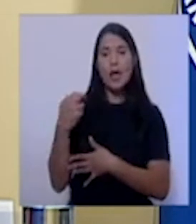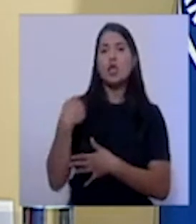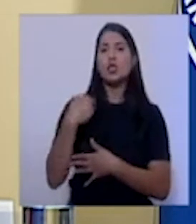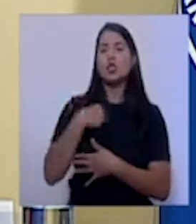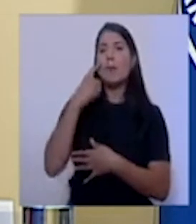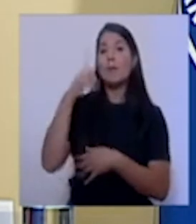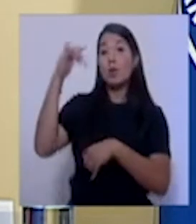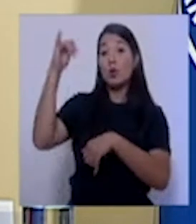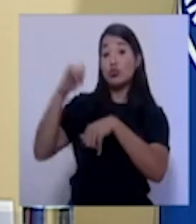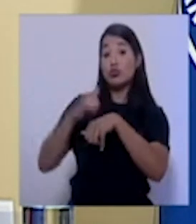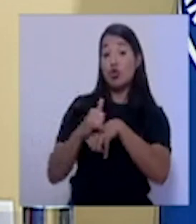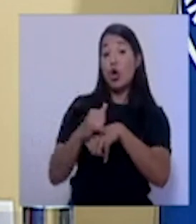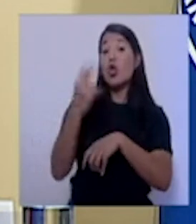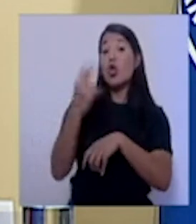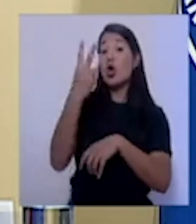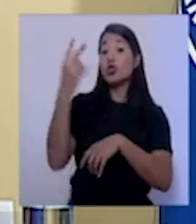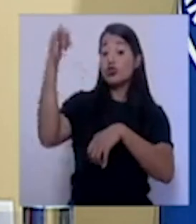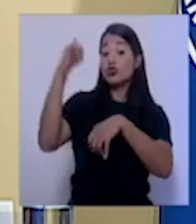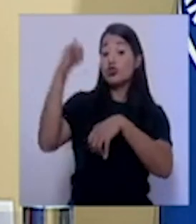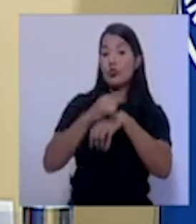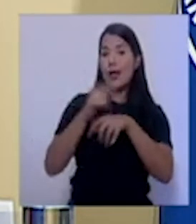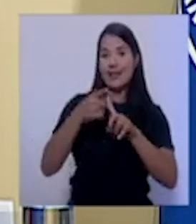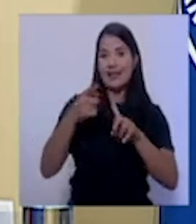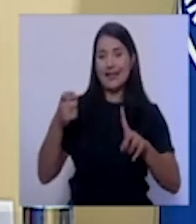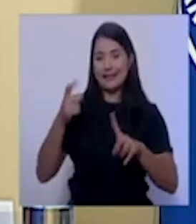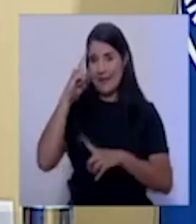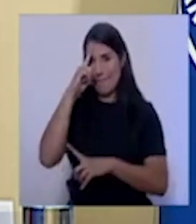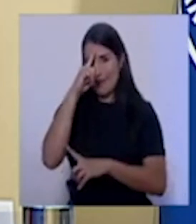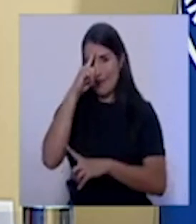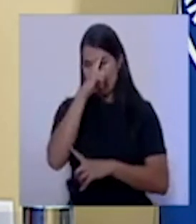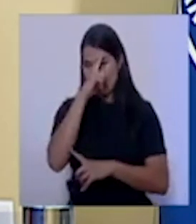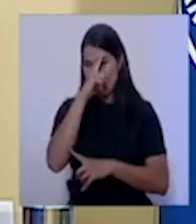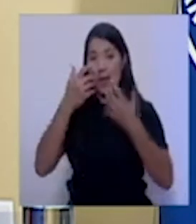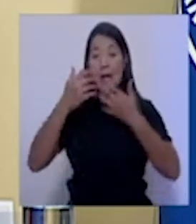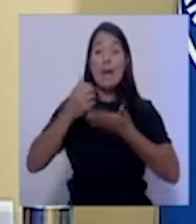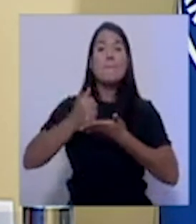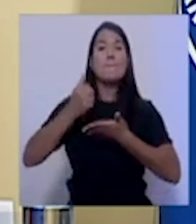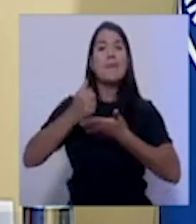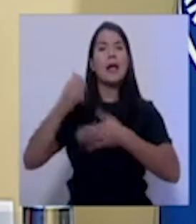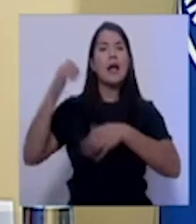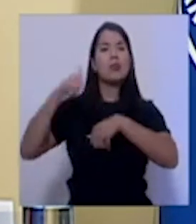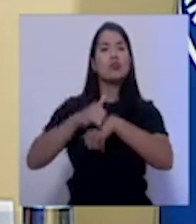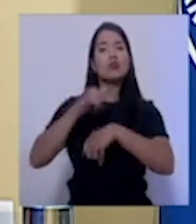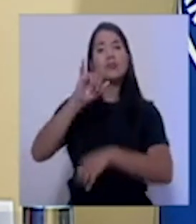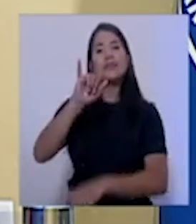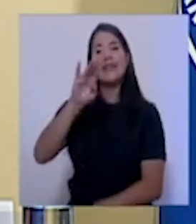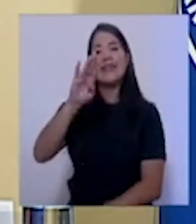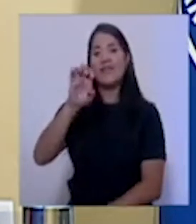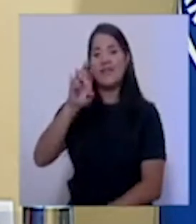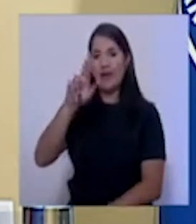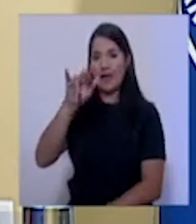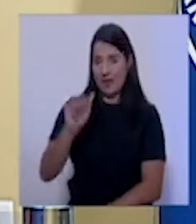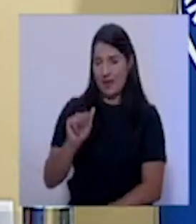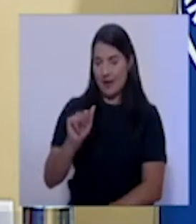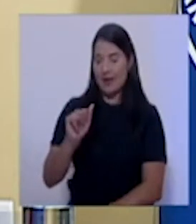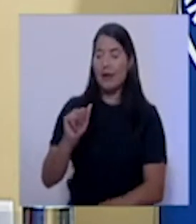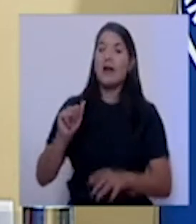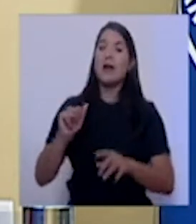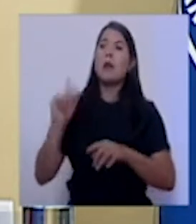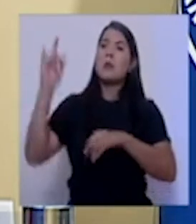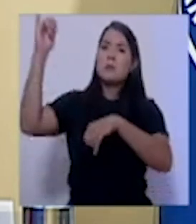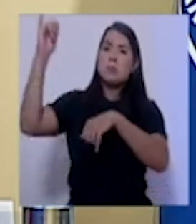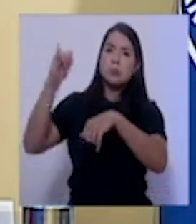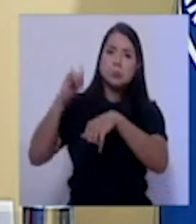la aerolínea Iberia, que viene de Madrid, generalmente con pasajeros, sin duda, de España, pero también conectan mucho en Madrid